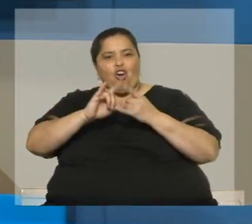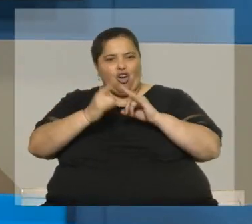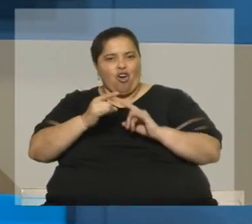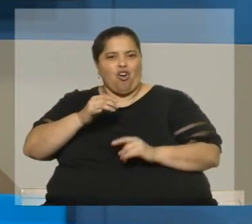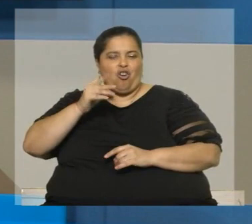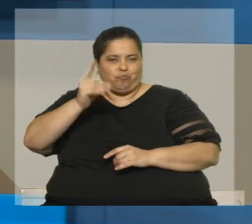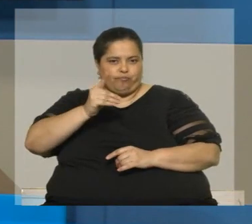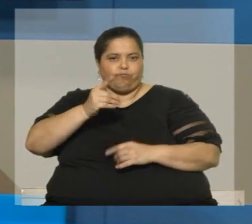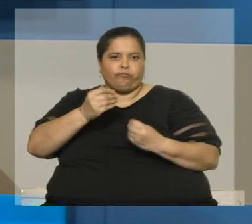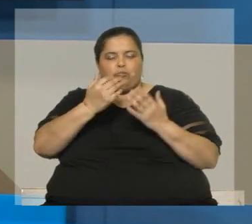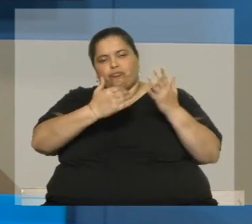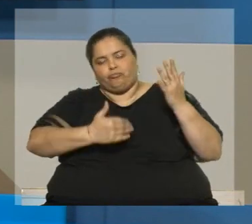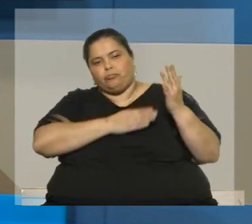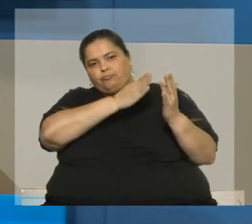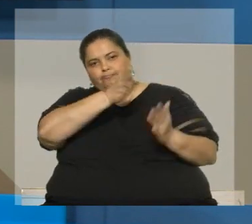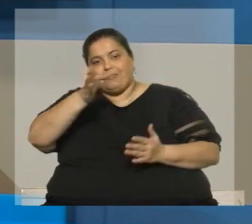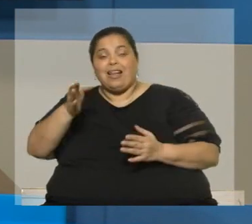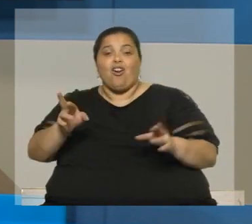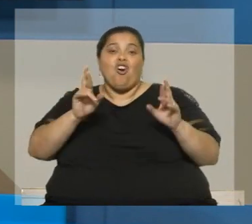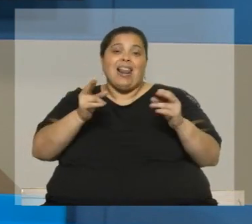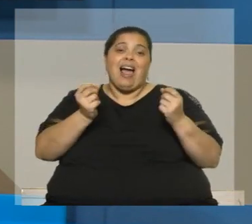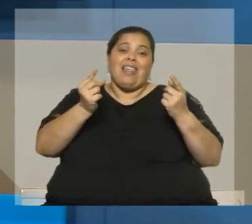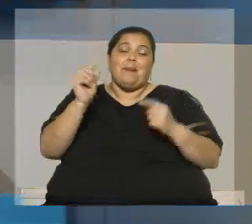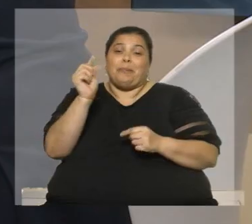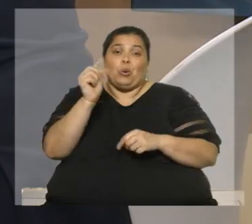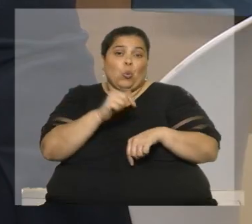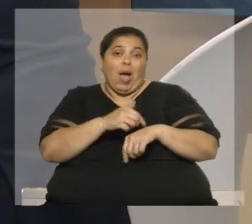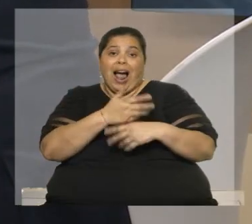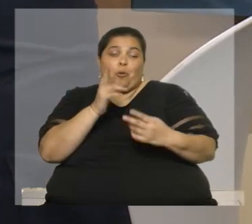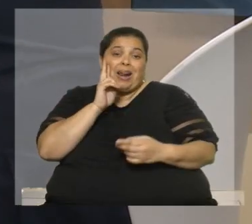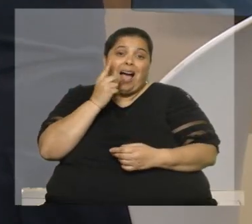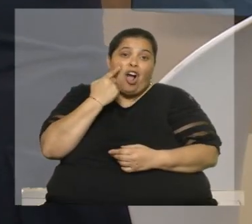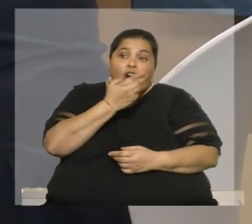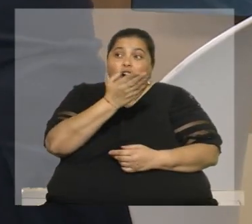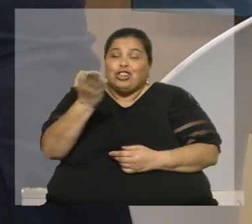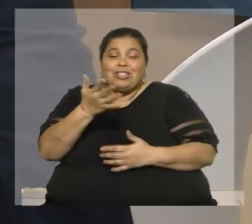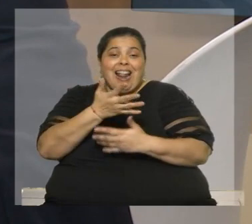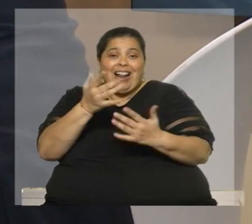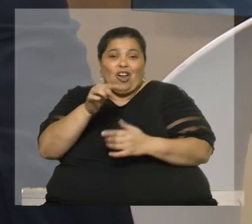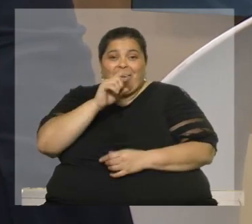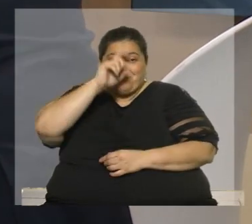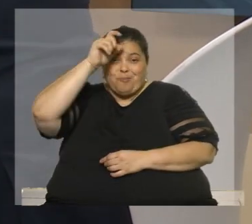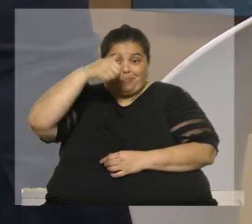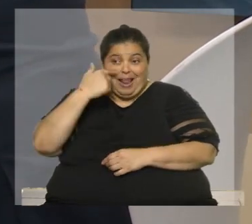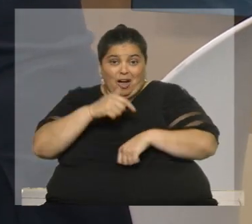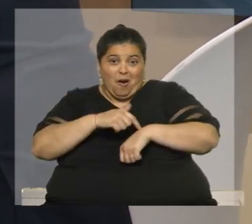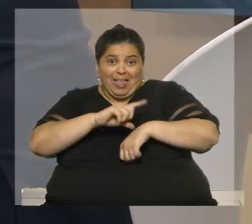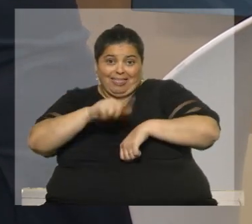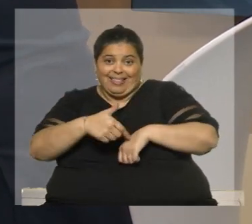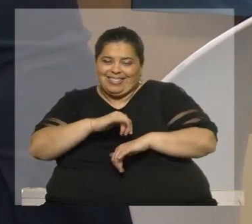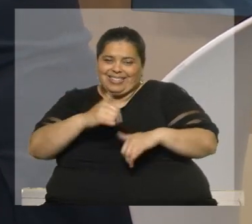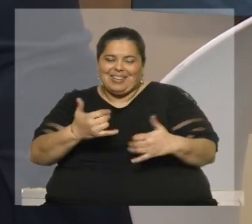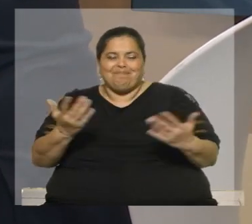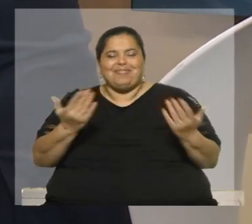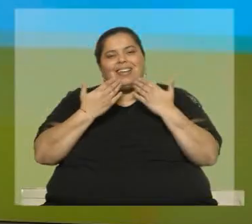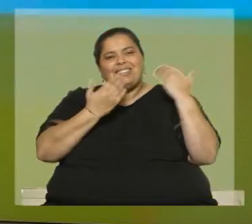en una agenda muy interesante. Bueno, capaz que le dejan unos minutos para conocer algo de Montevideo, aunque sea. No lo sé, fíjese corazón ya. Gracias por venir, verdad. Gracias,